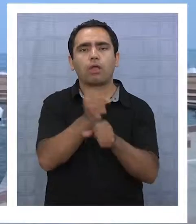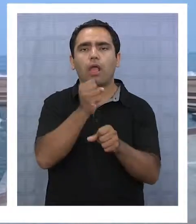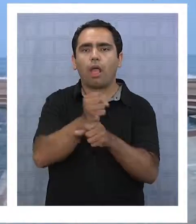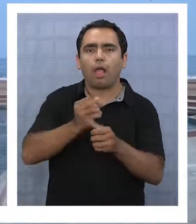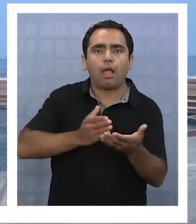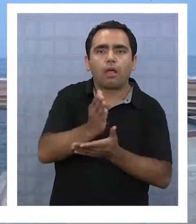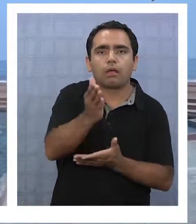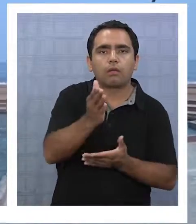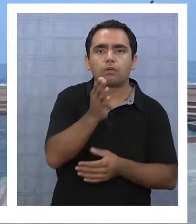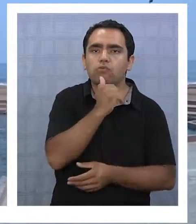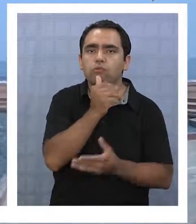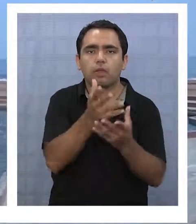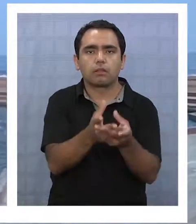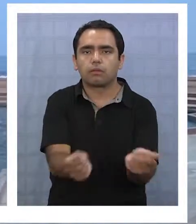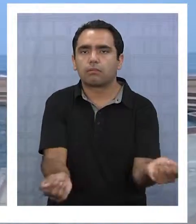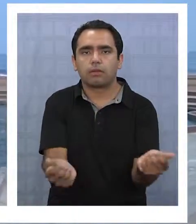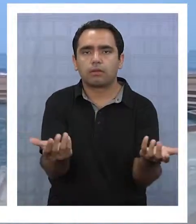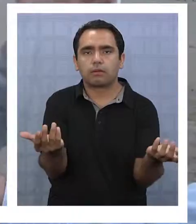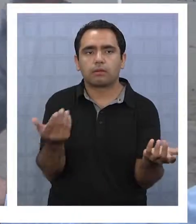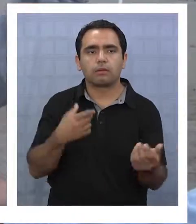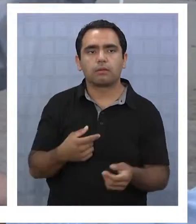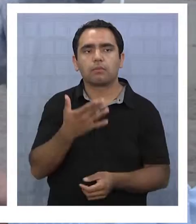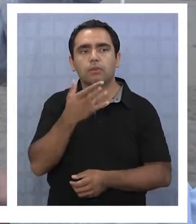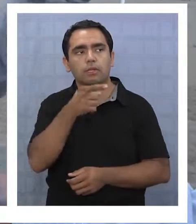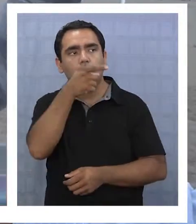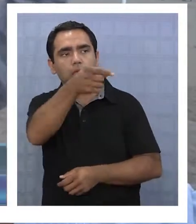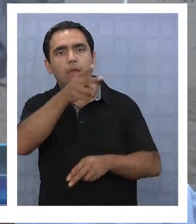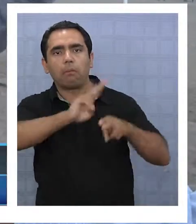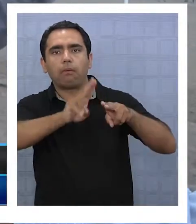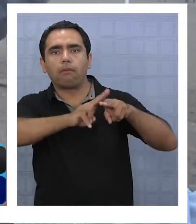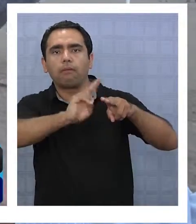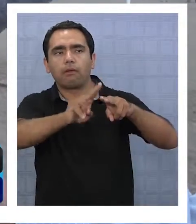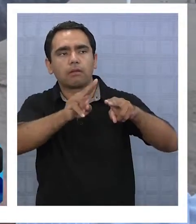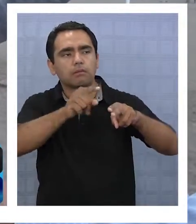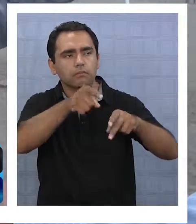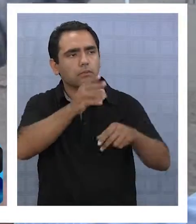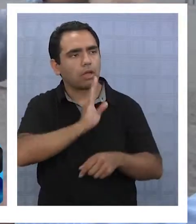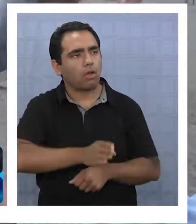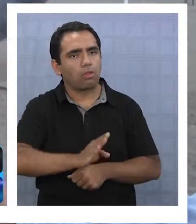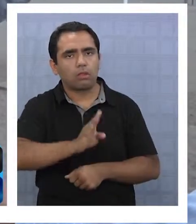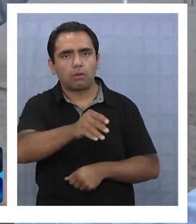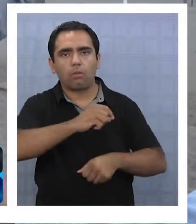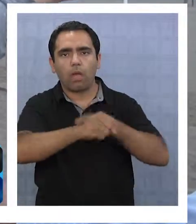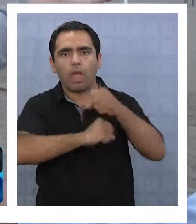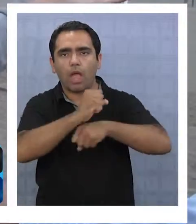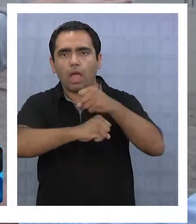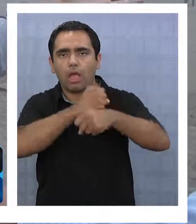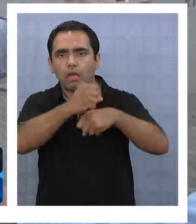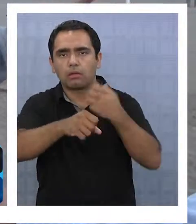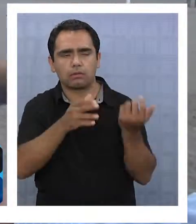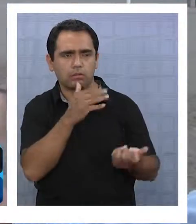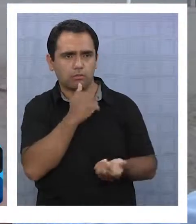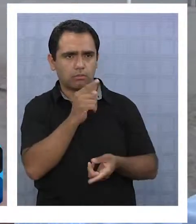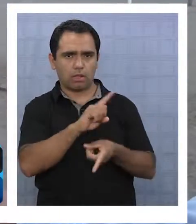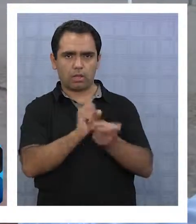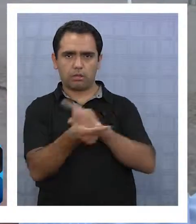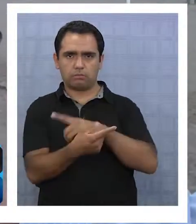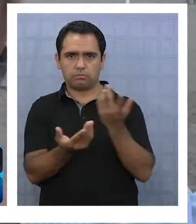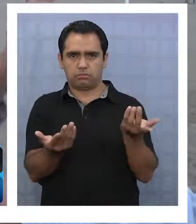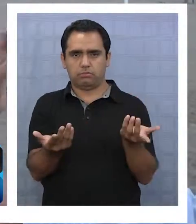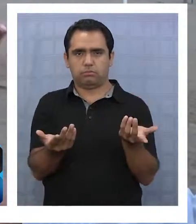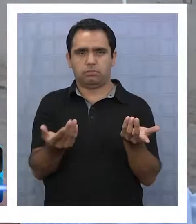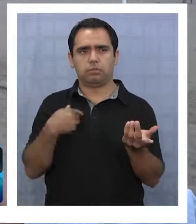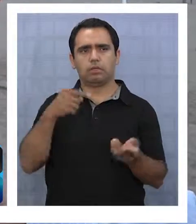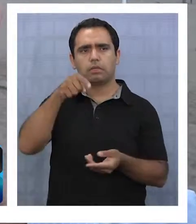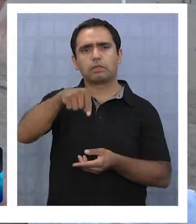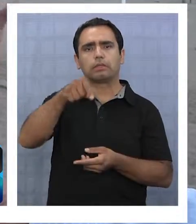acá se hacen trabajos sin terminar. Entonces, el hecho de que todavía no terminen un parque, que están haciendo un poquito más allá, y ya no estén sacando otra cosa, a nosotros no están